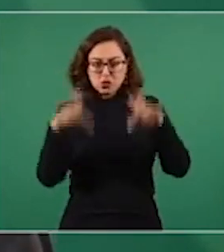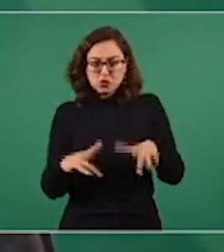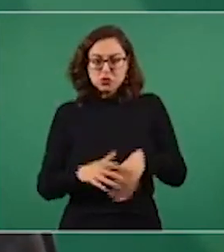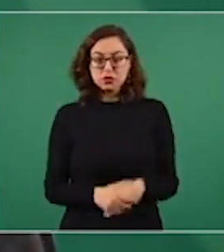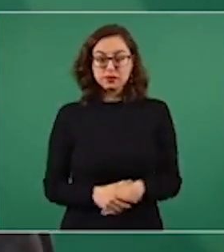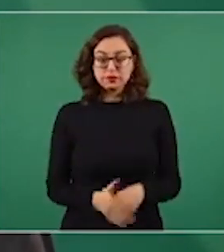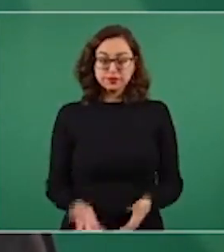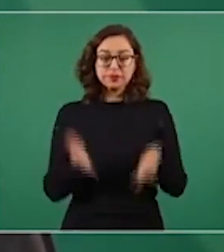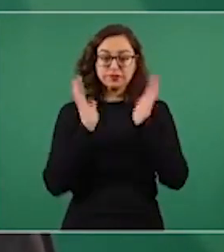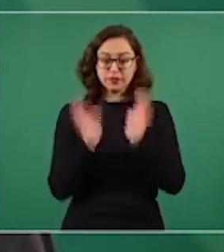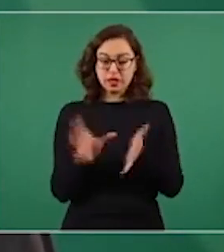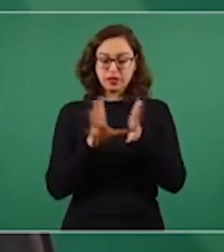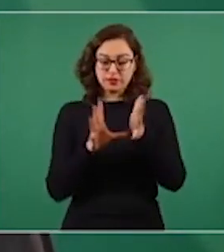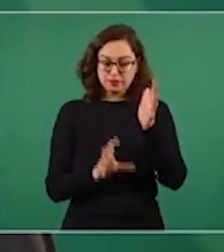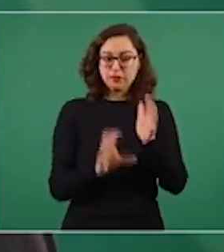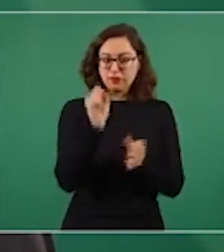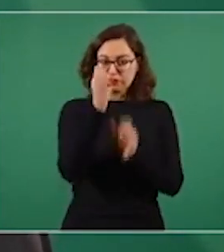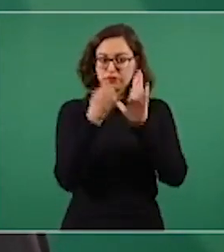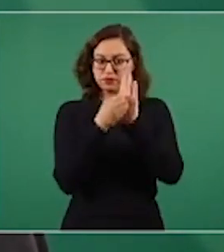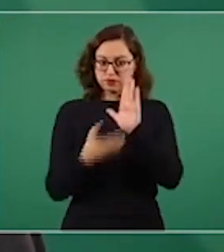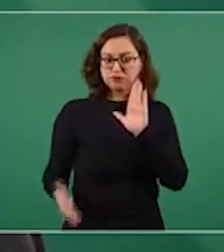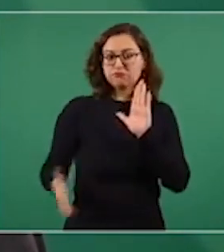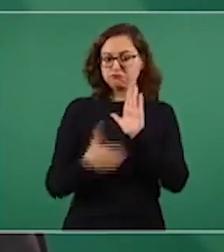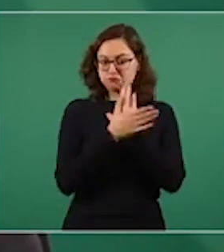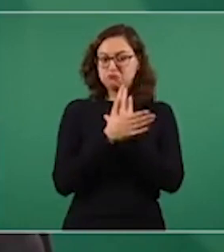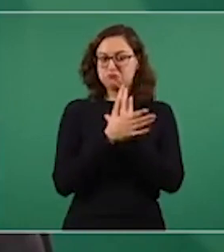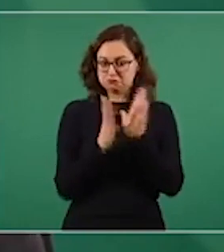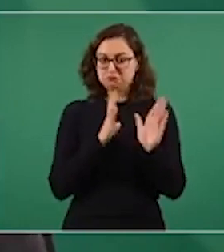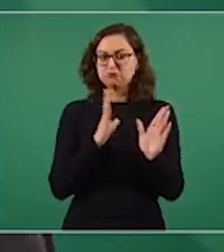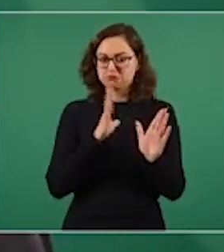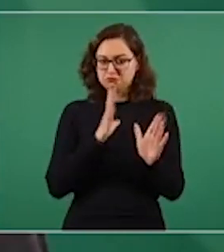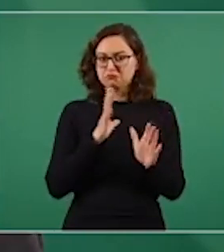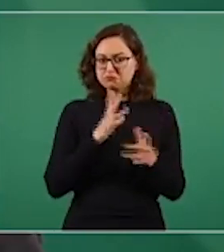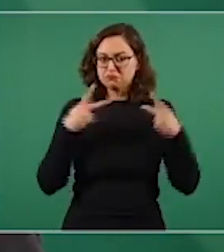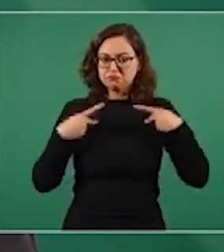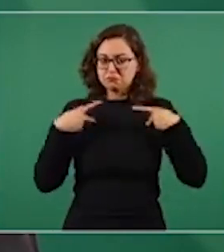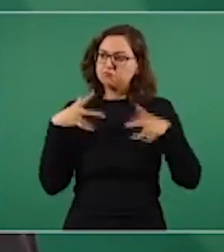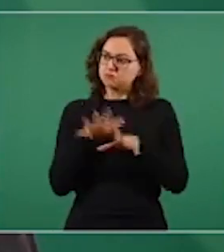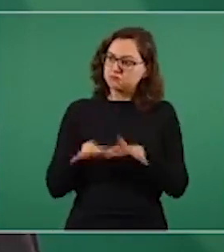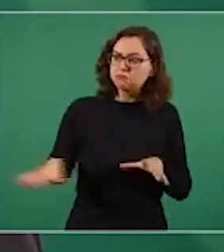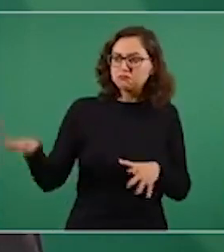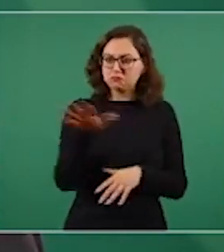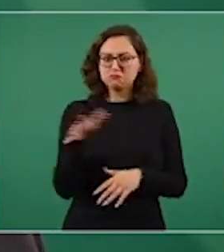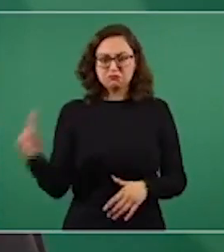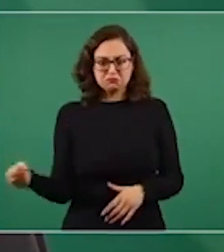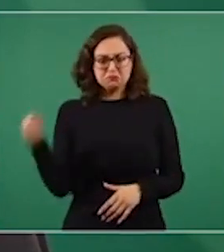El método democrático de la revocación del mandato. Porque el pueblo pone y el pueblo quita.